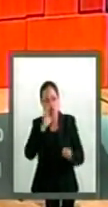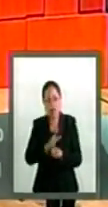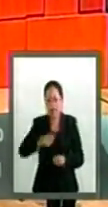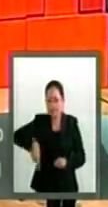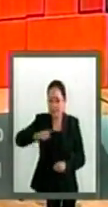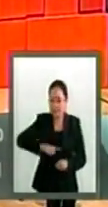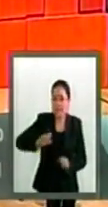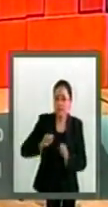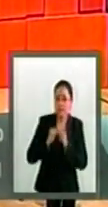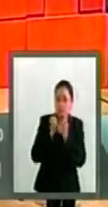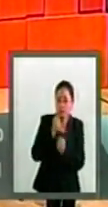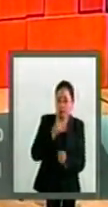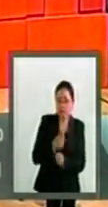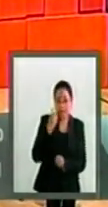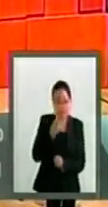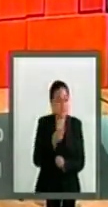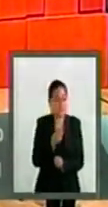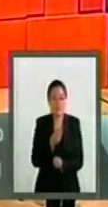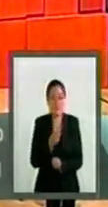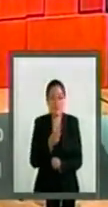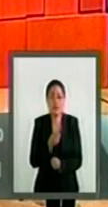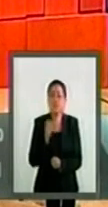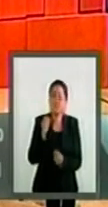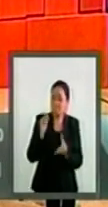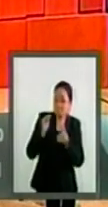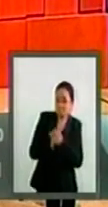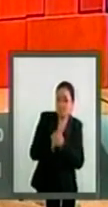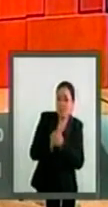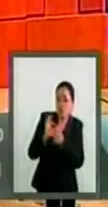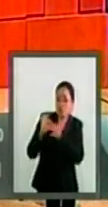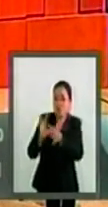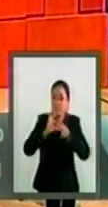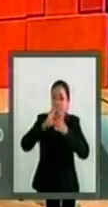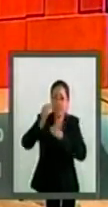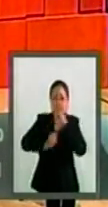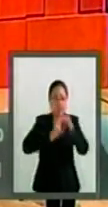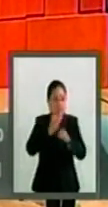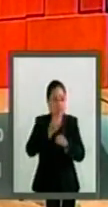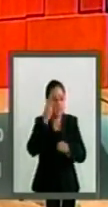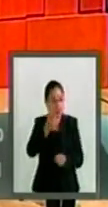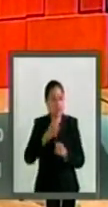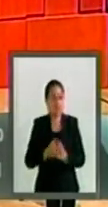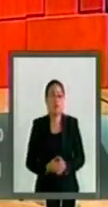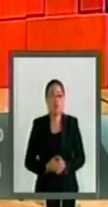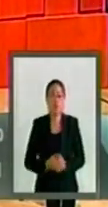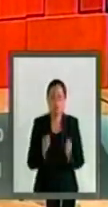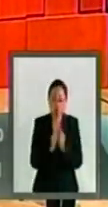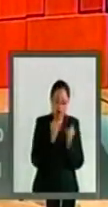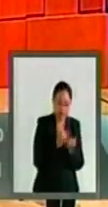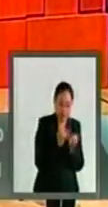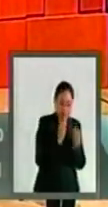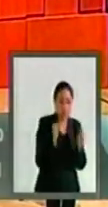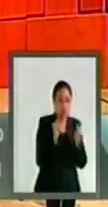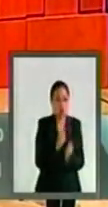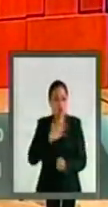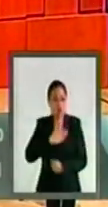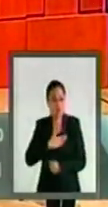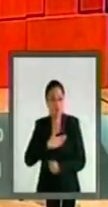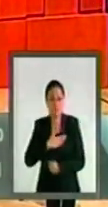pueblo y la conciencia de la solidaridad internacional en la independencia y en la justicia.